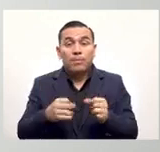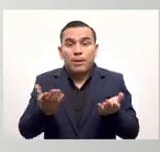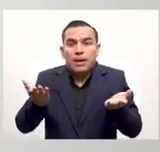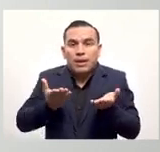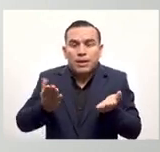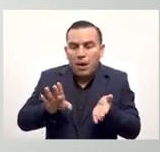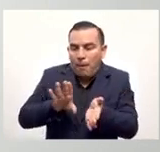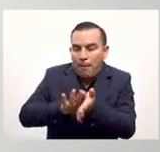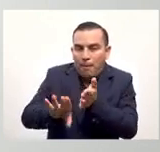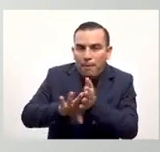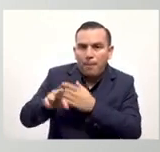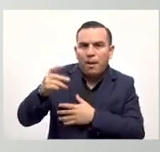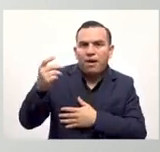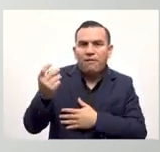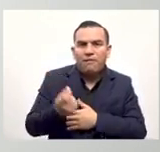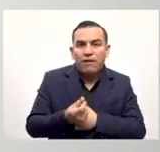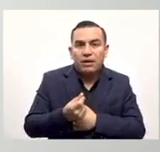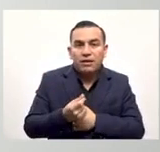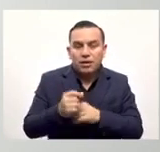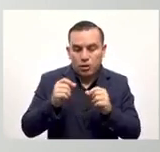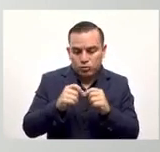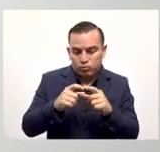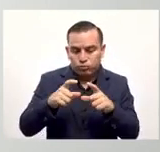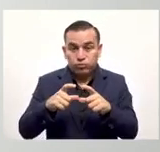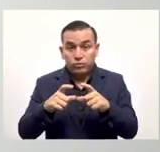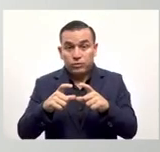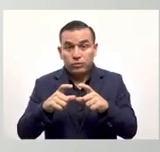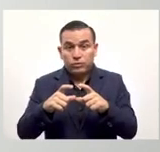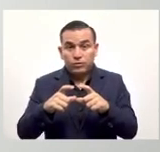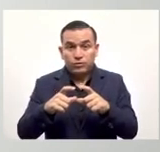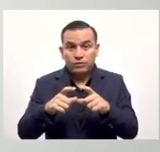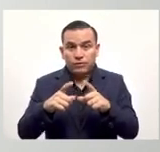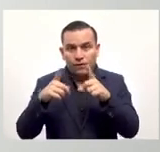pueden hacer pagos y enviar dinero fácil con un código QR